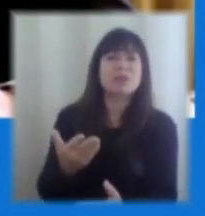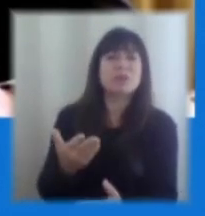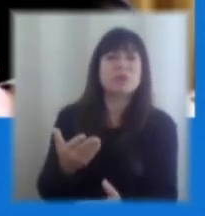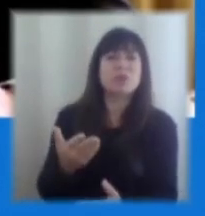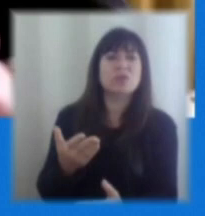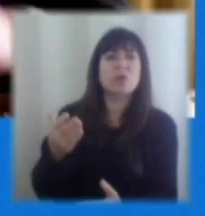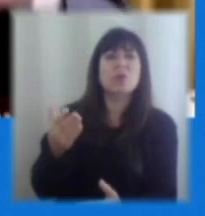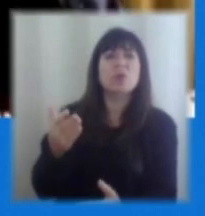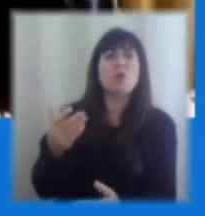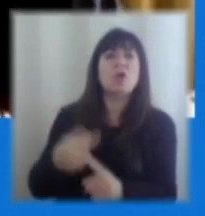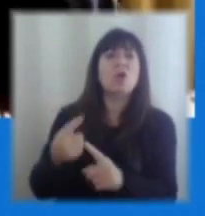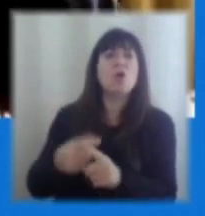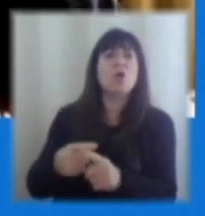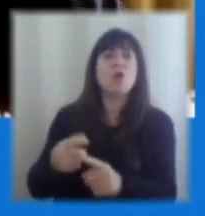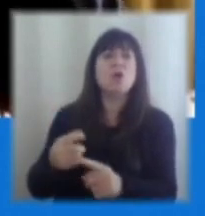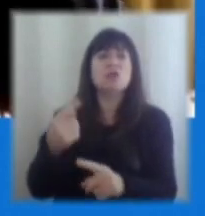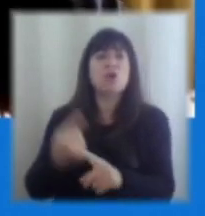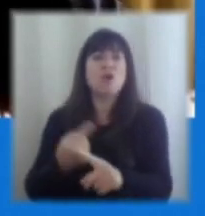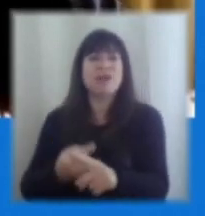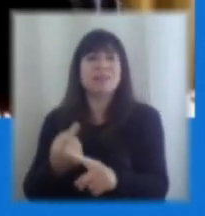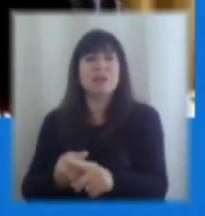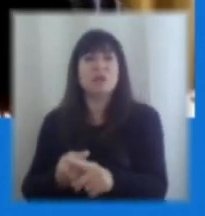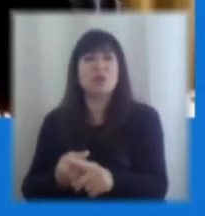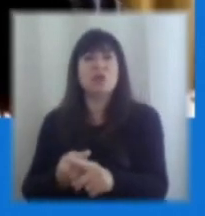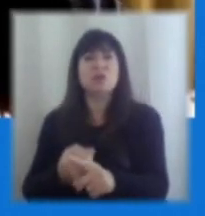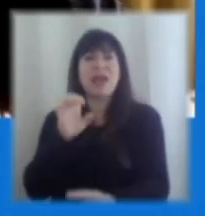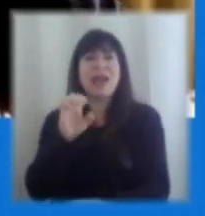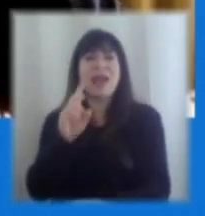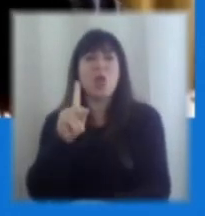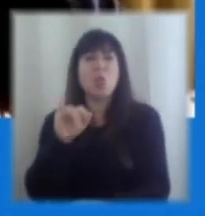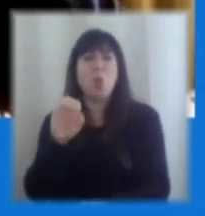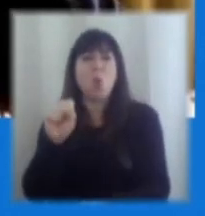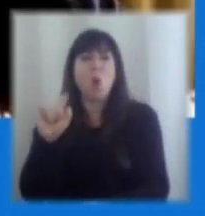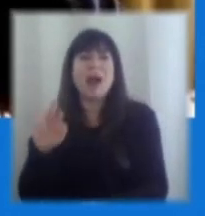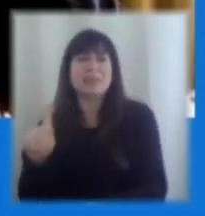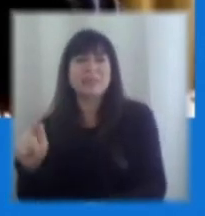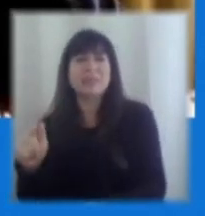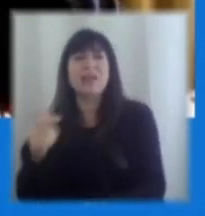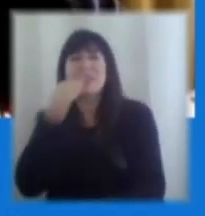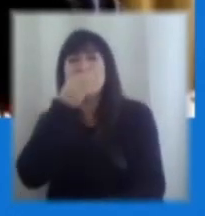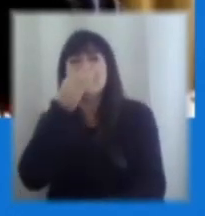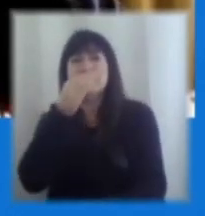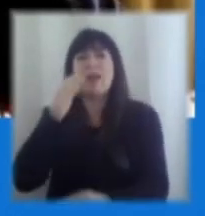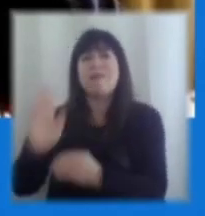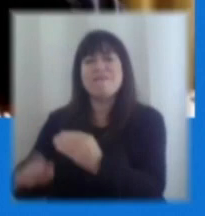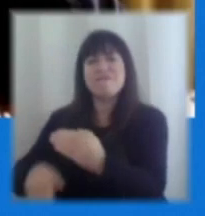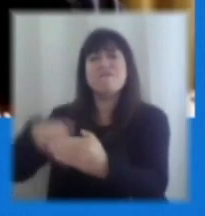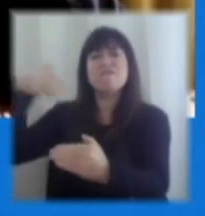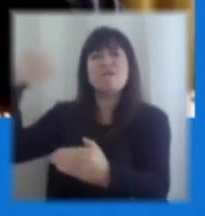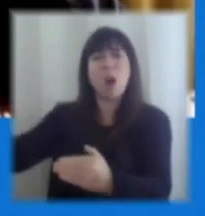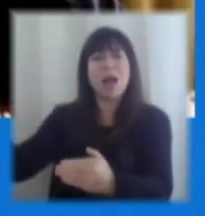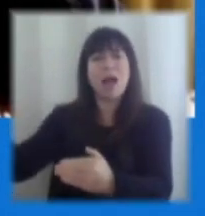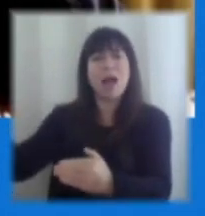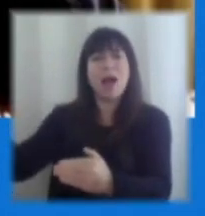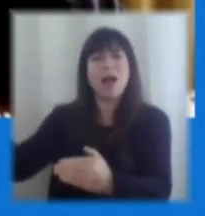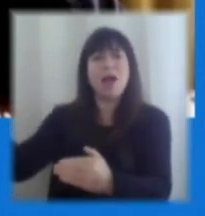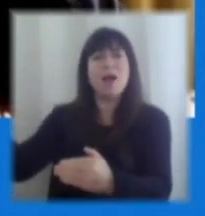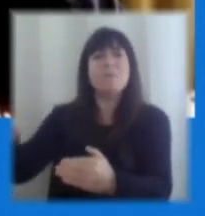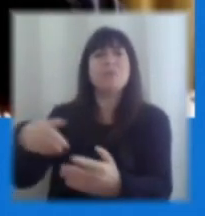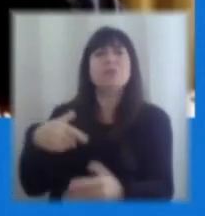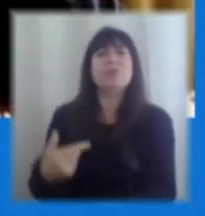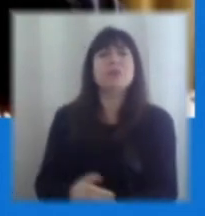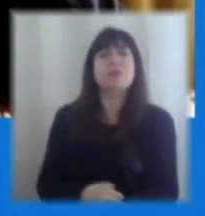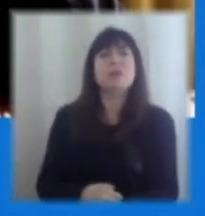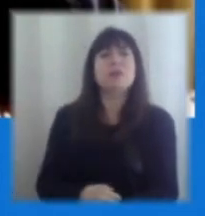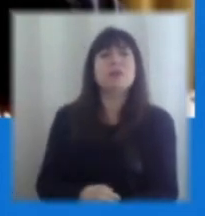conversatorios Sebastián Edwards decía que había que dejar fuera los muros a los talibanes de las cuentas puras, por así decirlo. Y hablaba